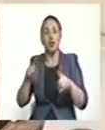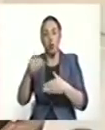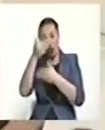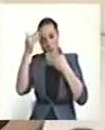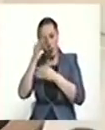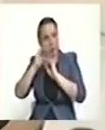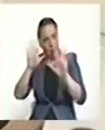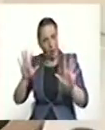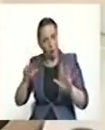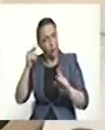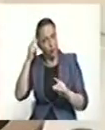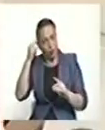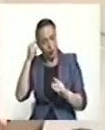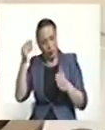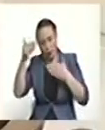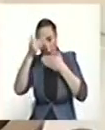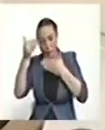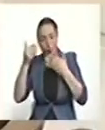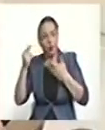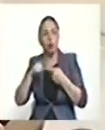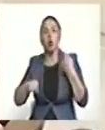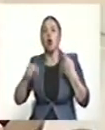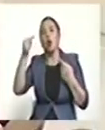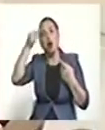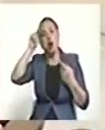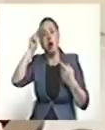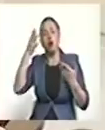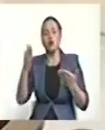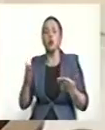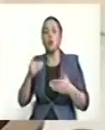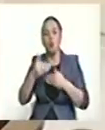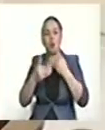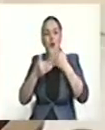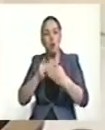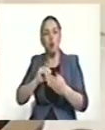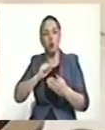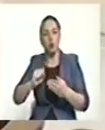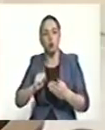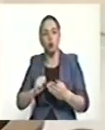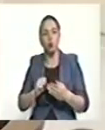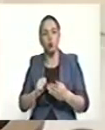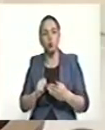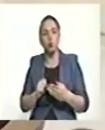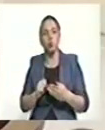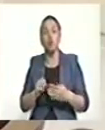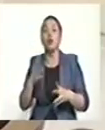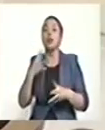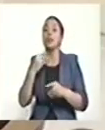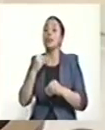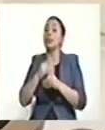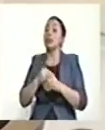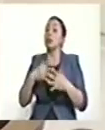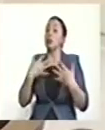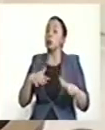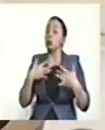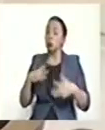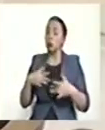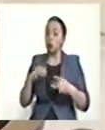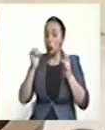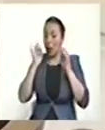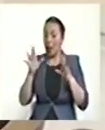supuesto, porque no pueden aludir como mecanismo de interpretación. El derecho procesal colombiano. Pero hablemos de las perlitas más fuertes.